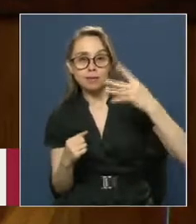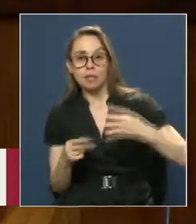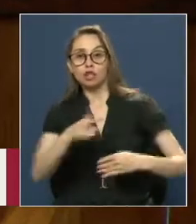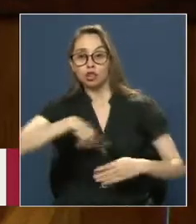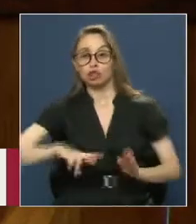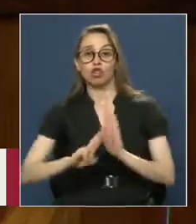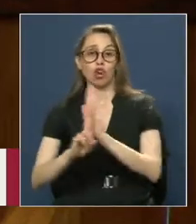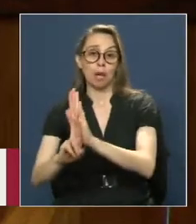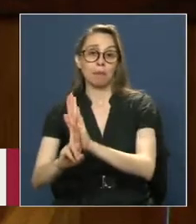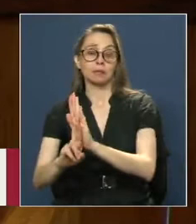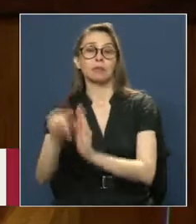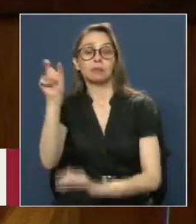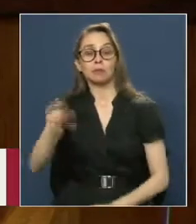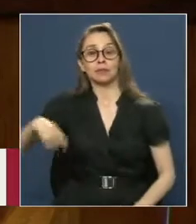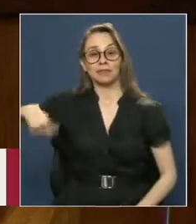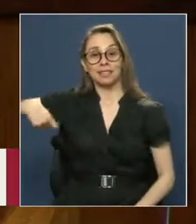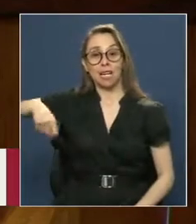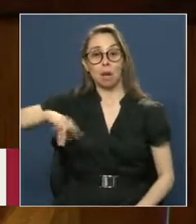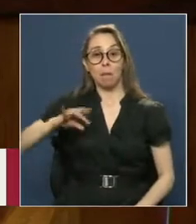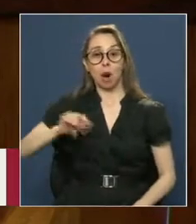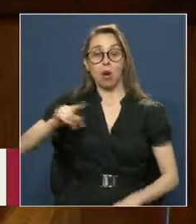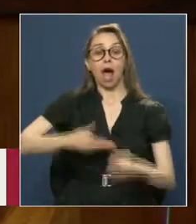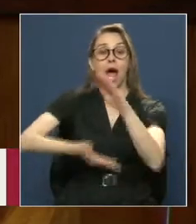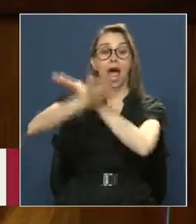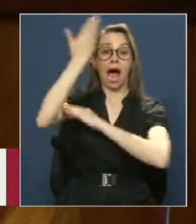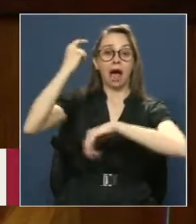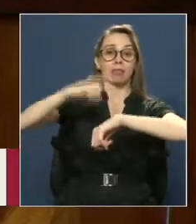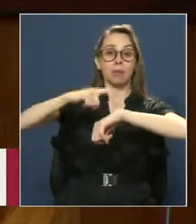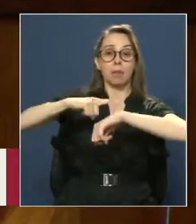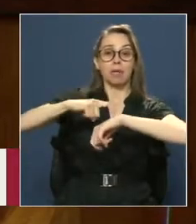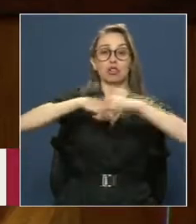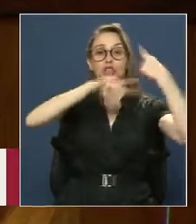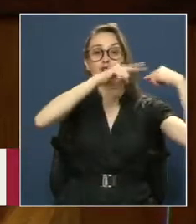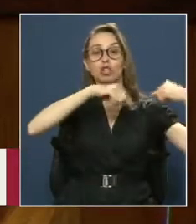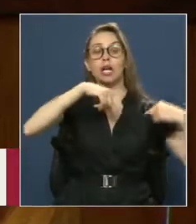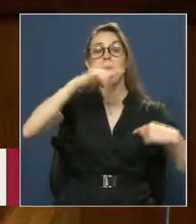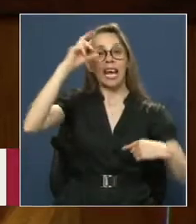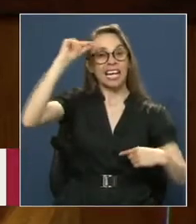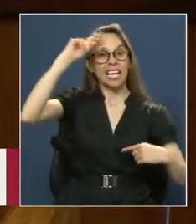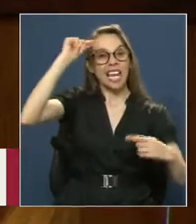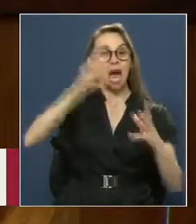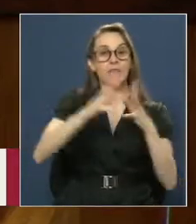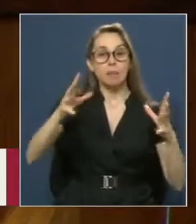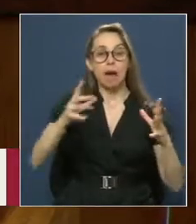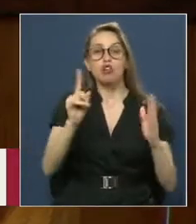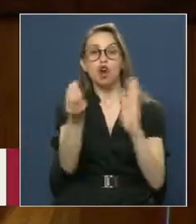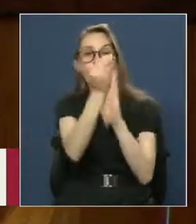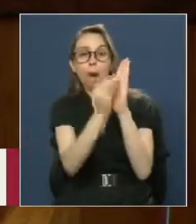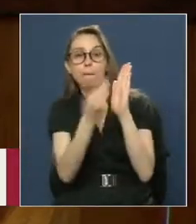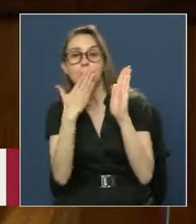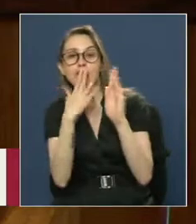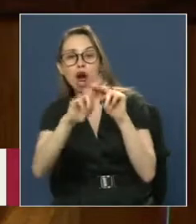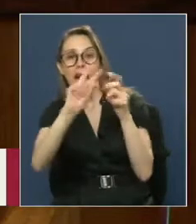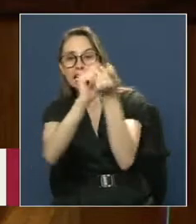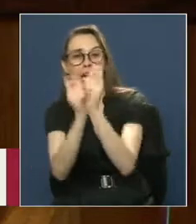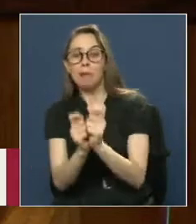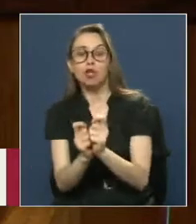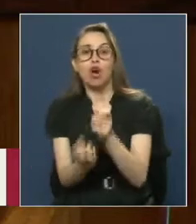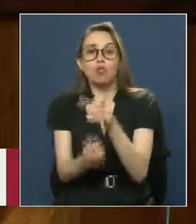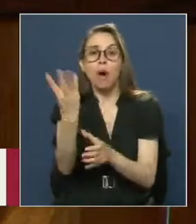senador Maurás Tuvo que trabajar En una etapa histórica Que tiene mucho más De creación Que de perfeccionamiento Mucho más De innovación